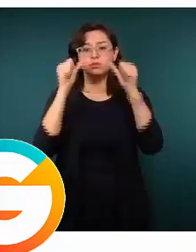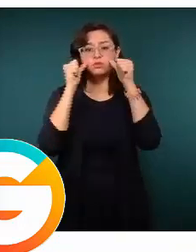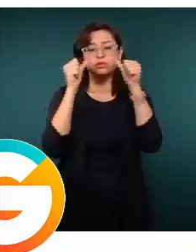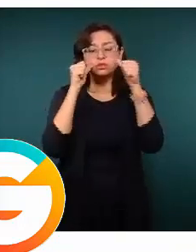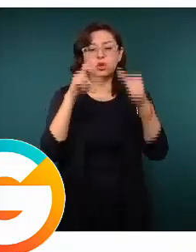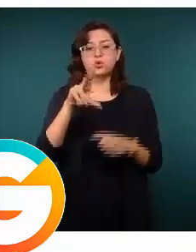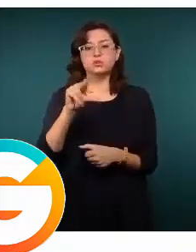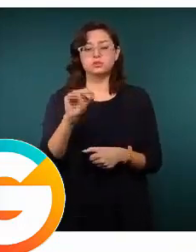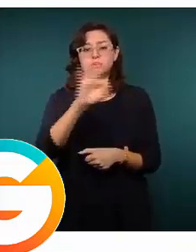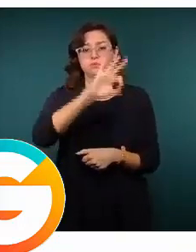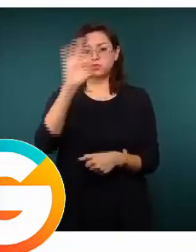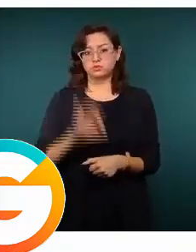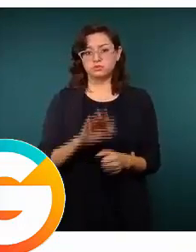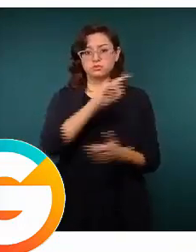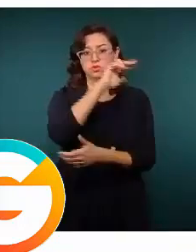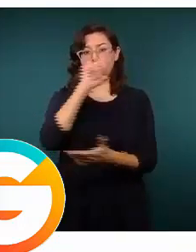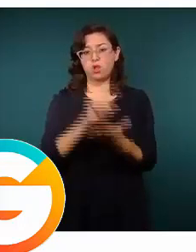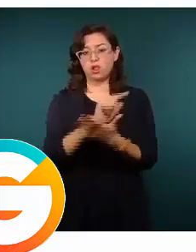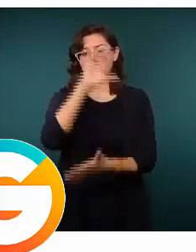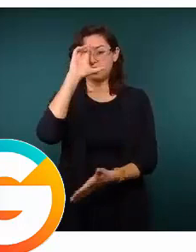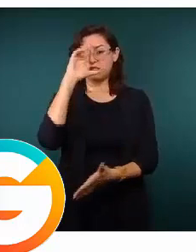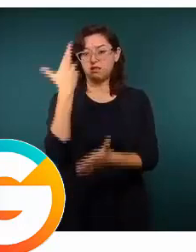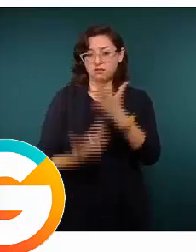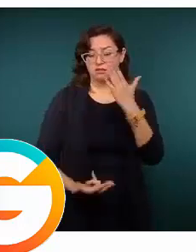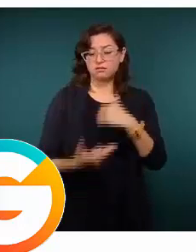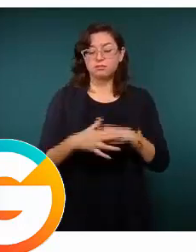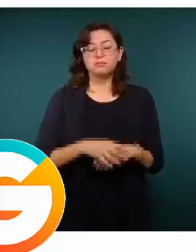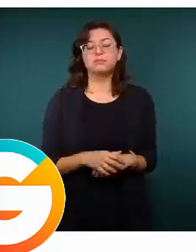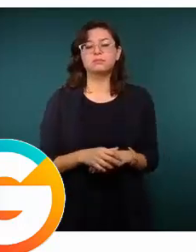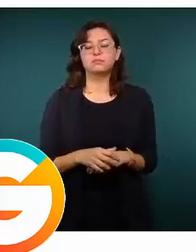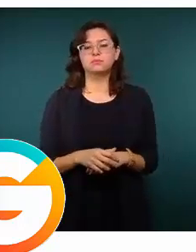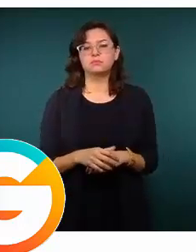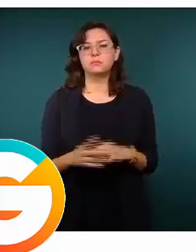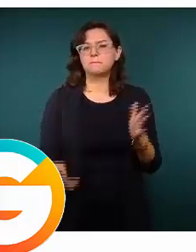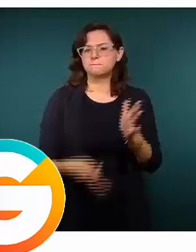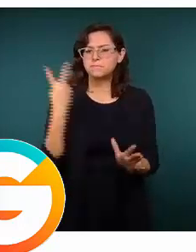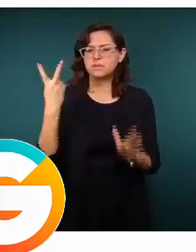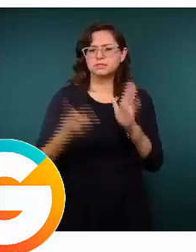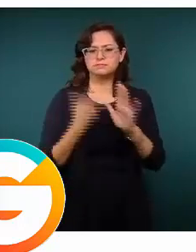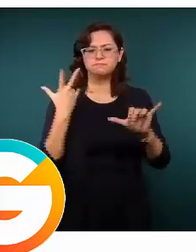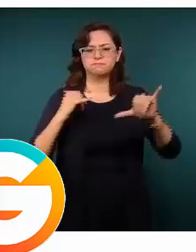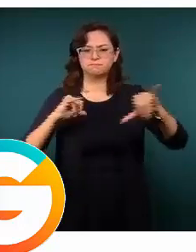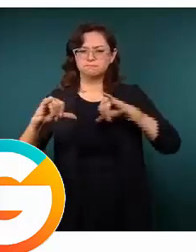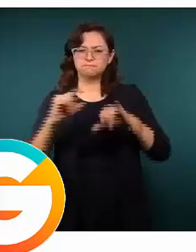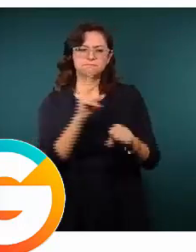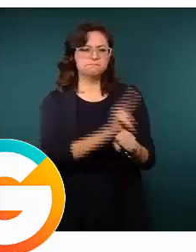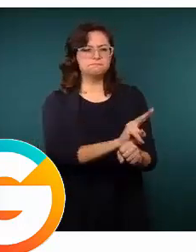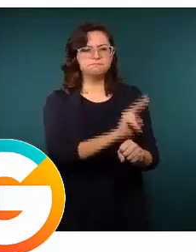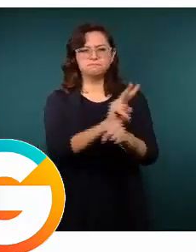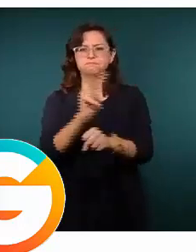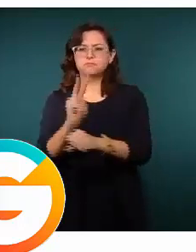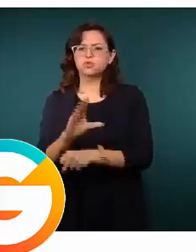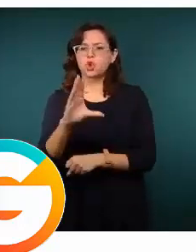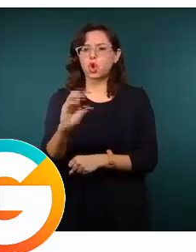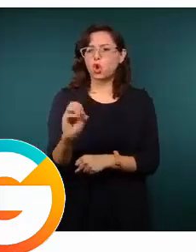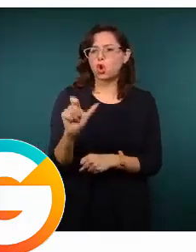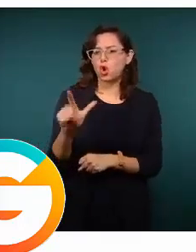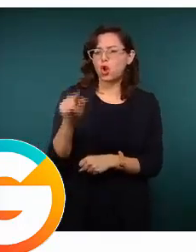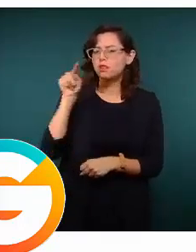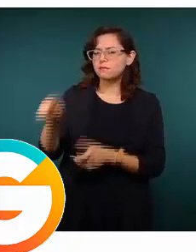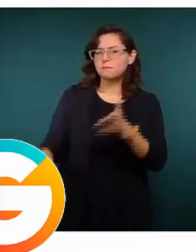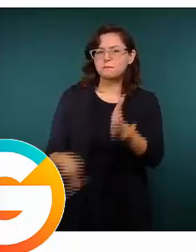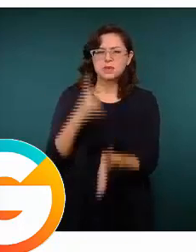En estas regiones se han estado mapeando de manera muy puntual para darle seguimiento a las colonias que tienen mayor